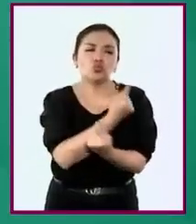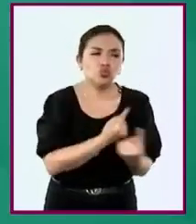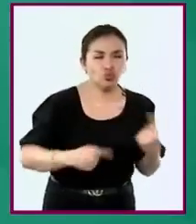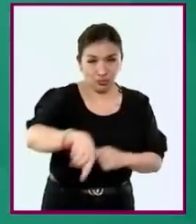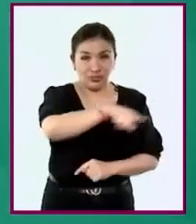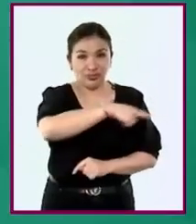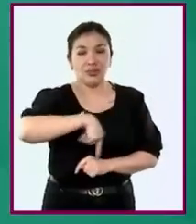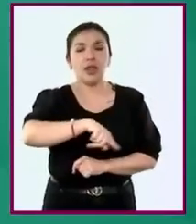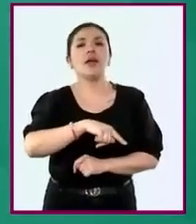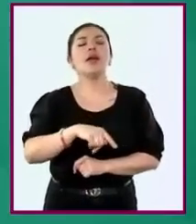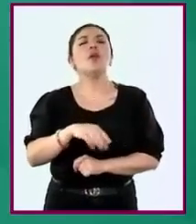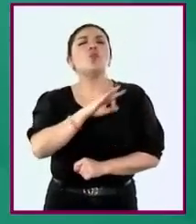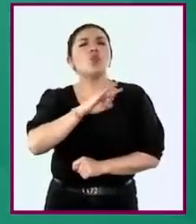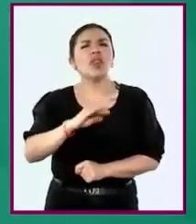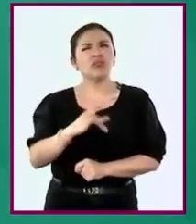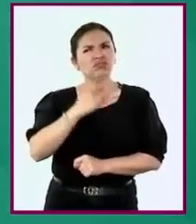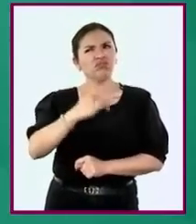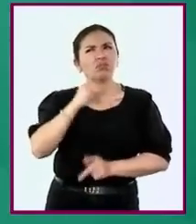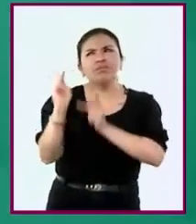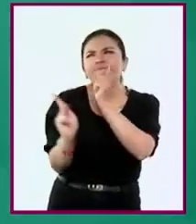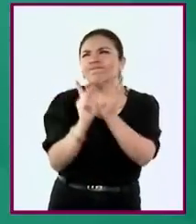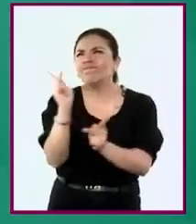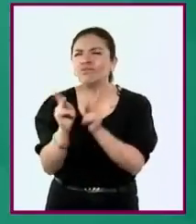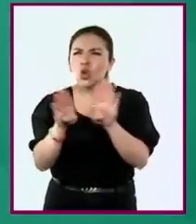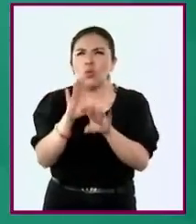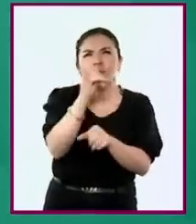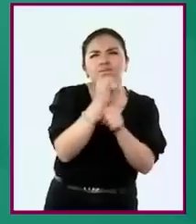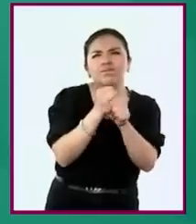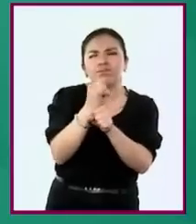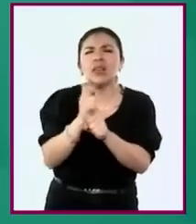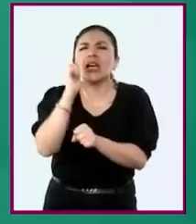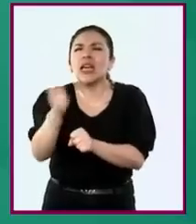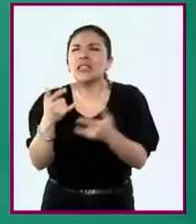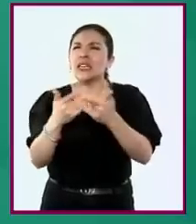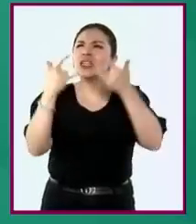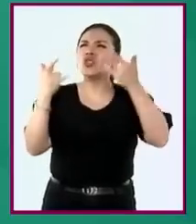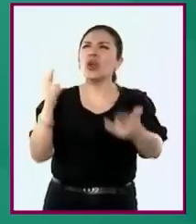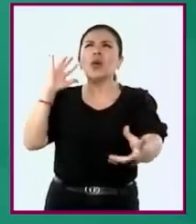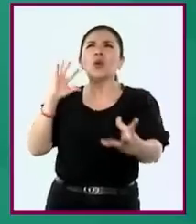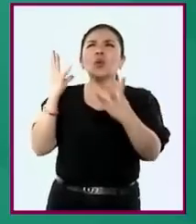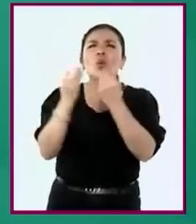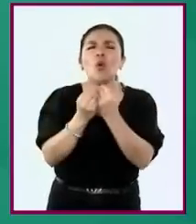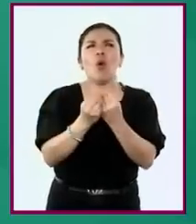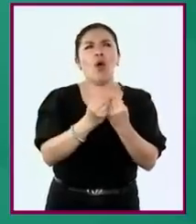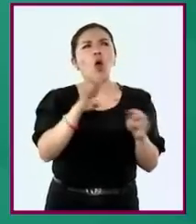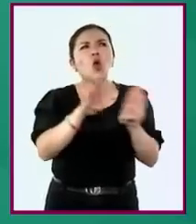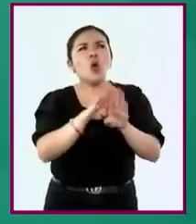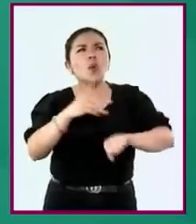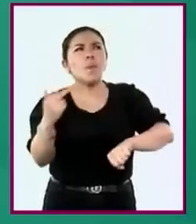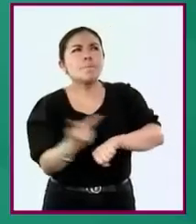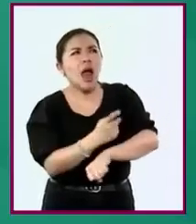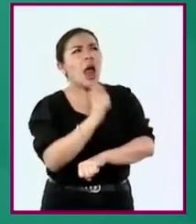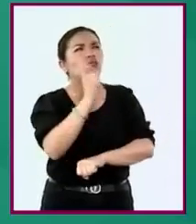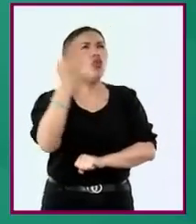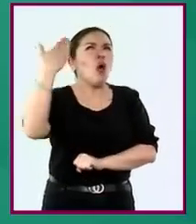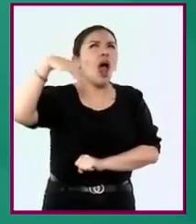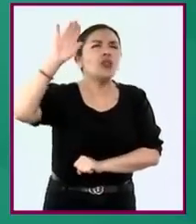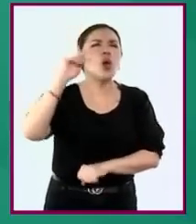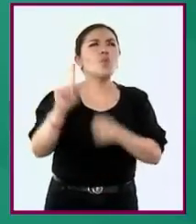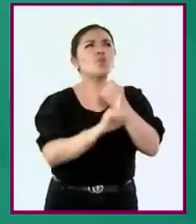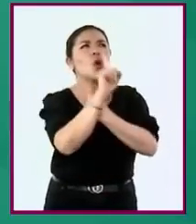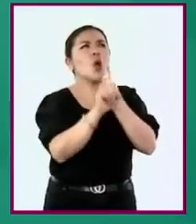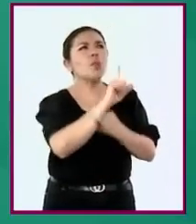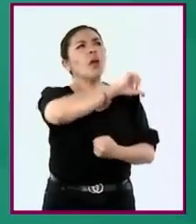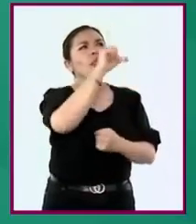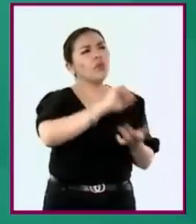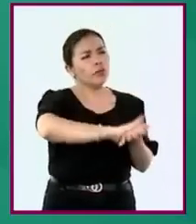que las niñas y los niños indaguen y rastreen en el pasado el origen de algunas situaciones problemáticas